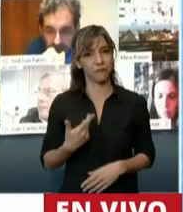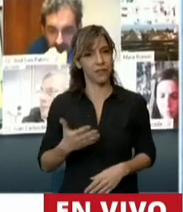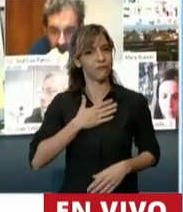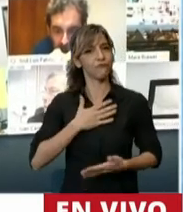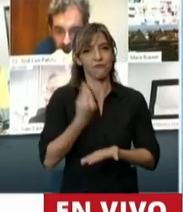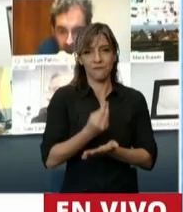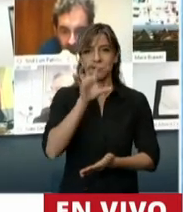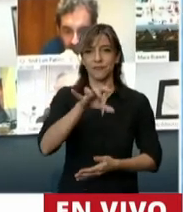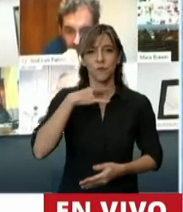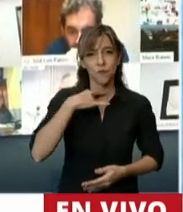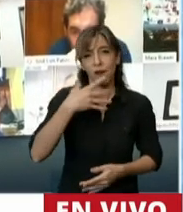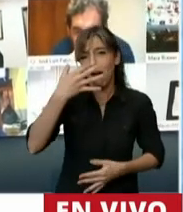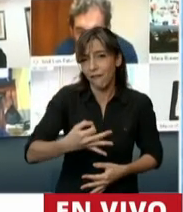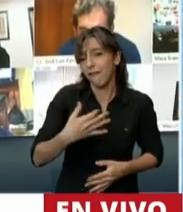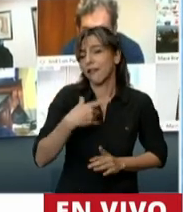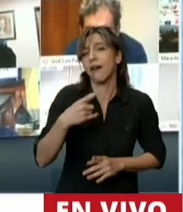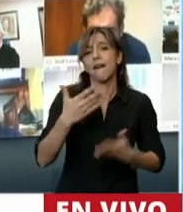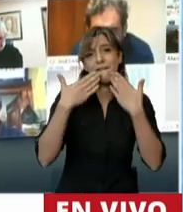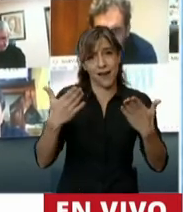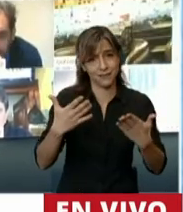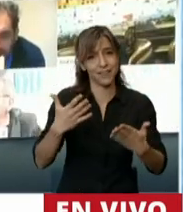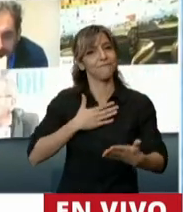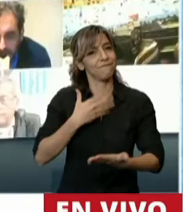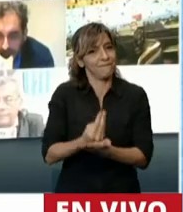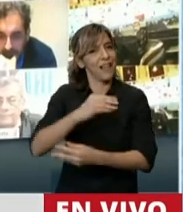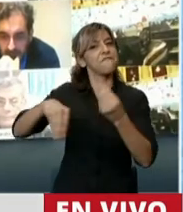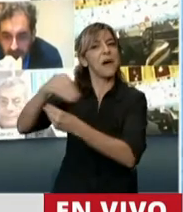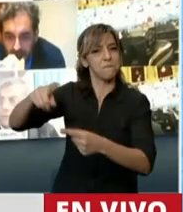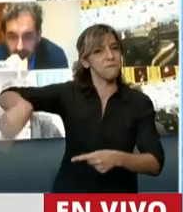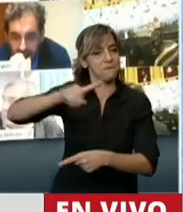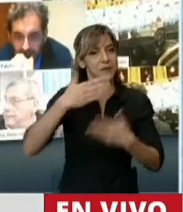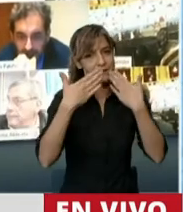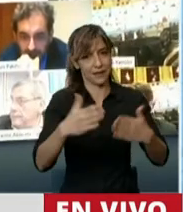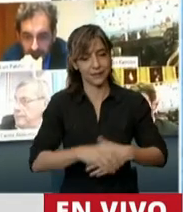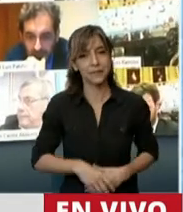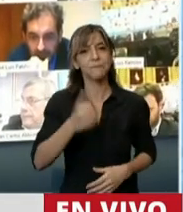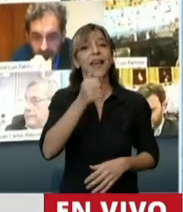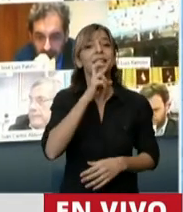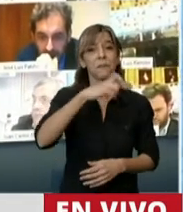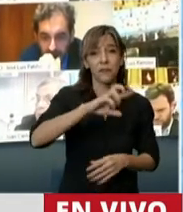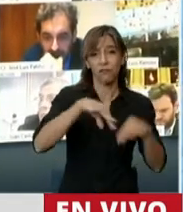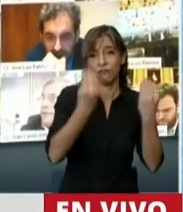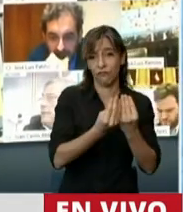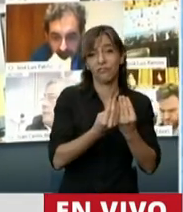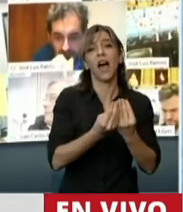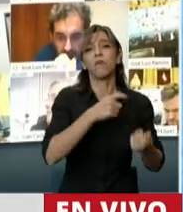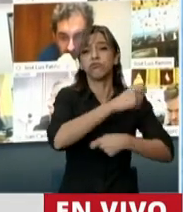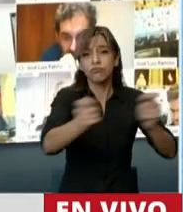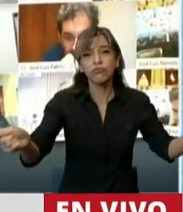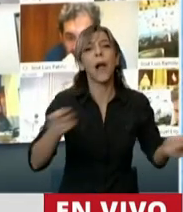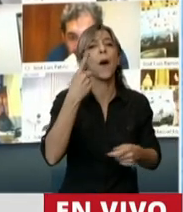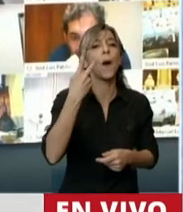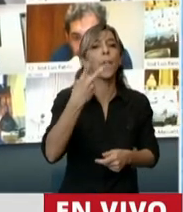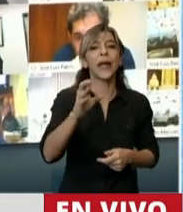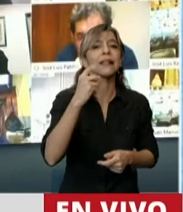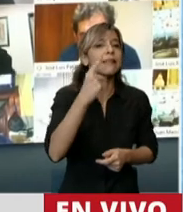muchas familias jujeñas sin esa ayuda. El ATP ha llegado a más de 20.000 trabajadores del sector privado, desde las grandes